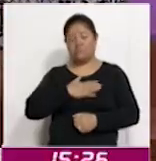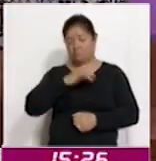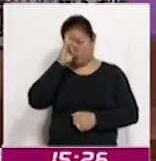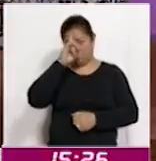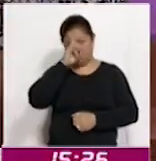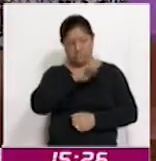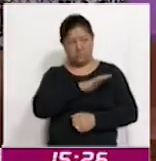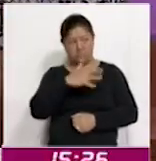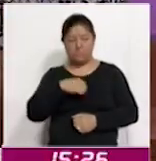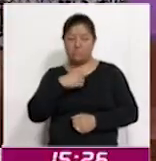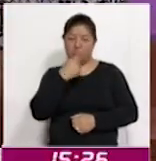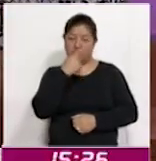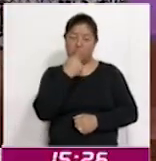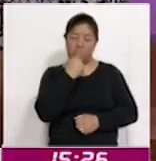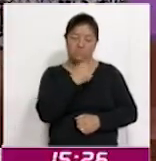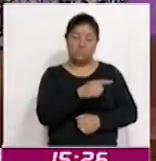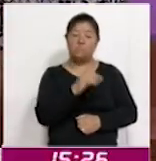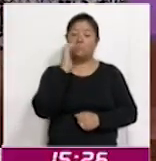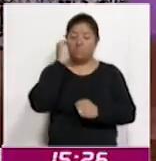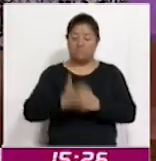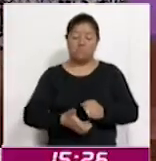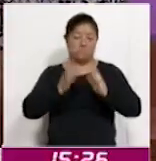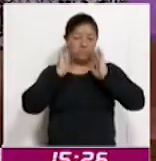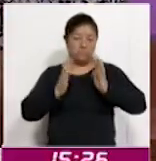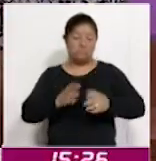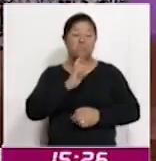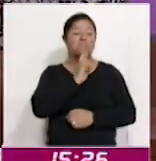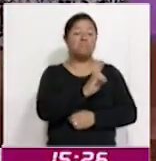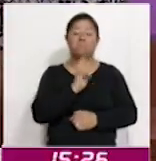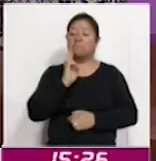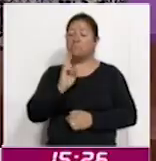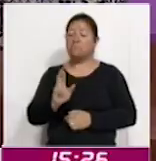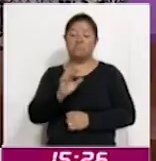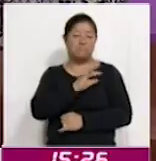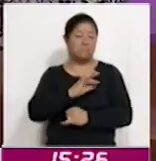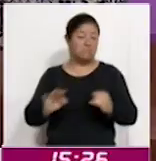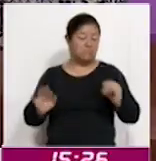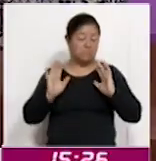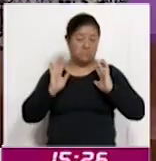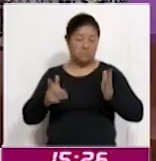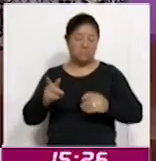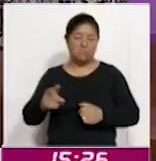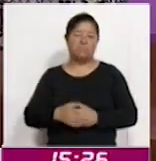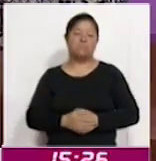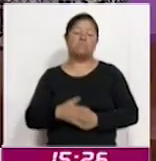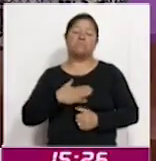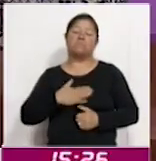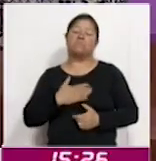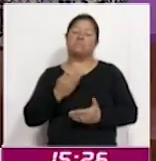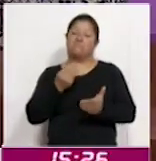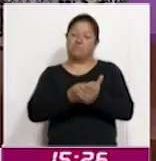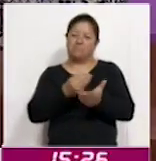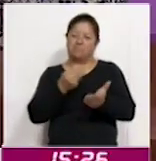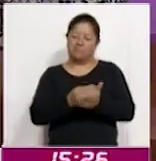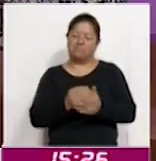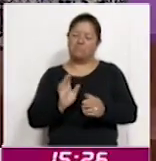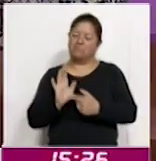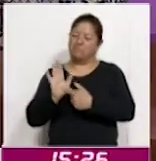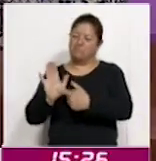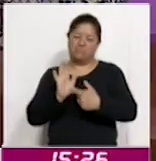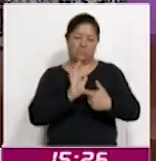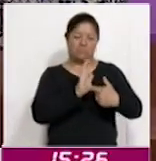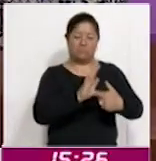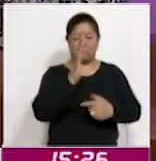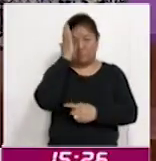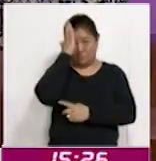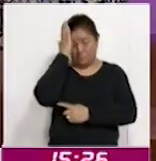tenemos que declarar cerrado el proceso electoral una vez que se haya resuelto el último medio de impugnación y que tengamos constancia de que las autoridades jurisdiccionales, si es que se